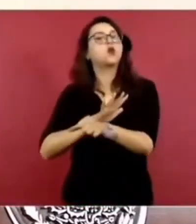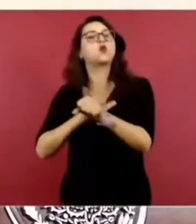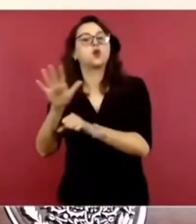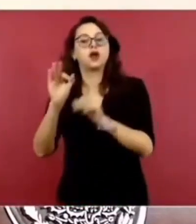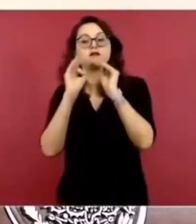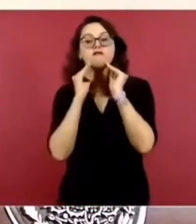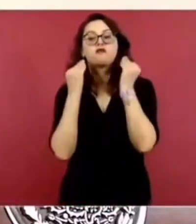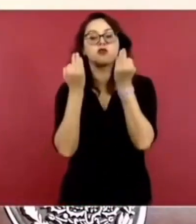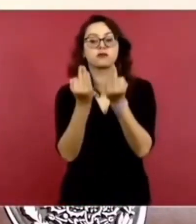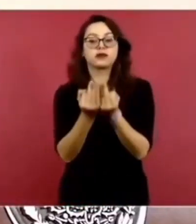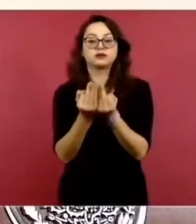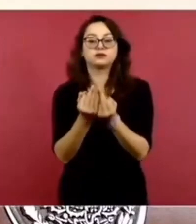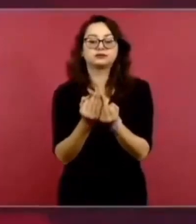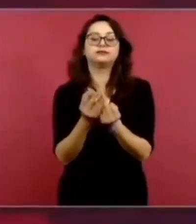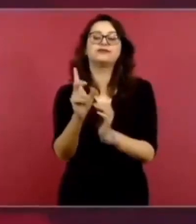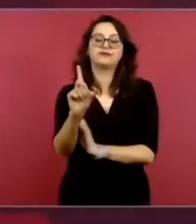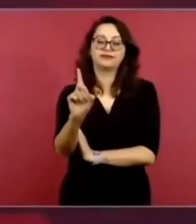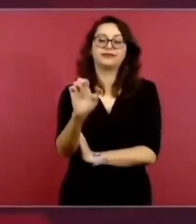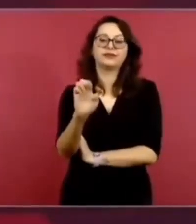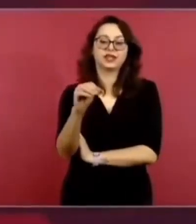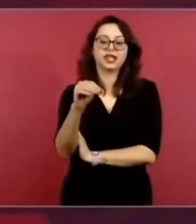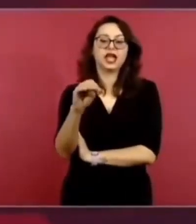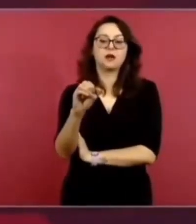es el método democrático